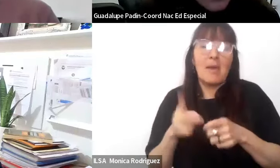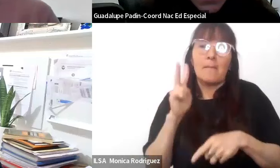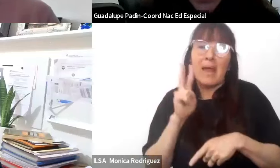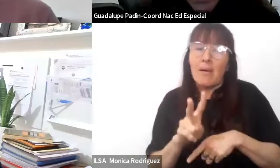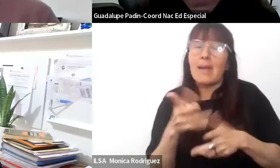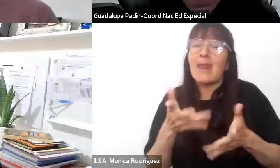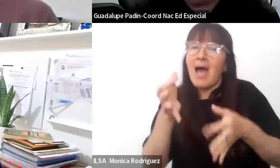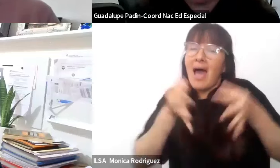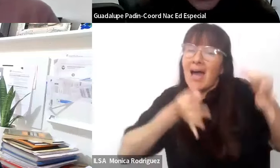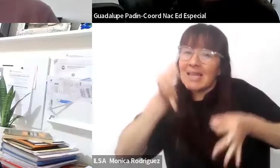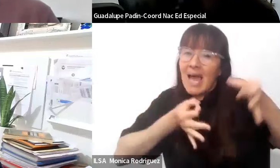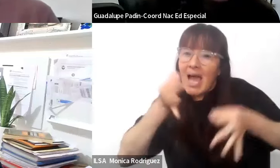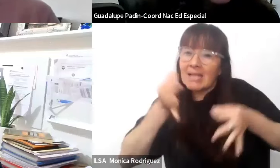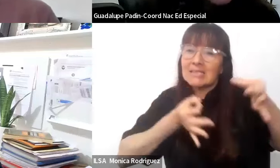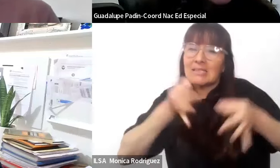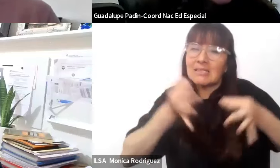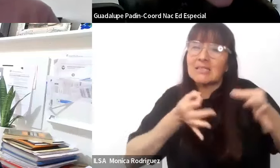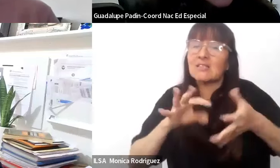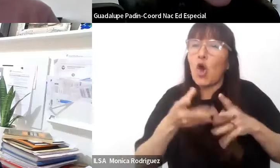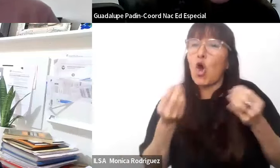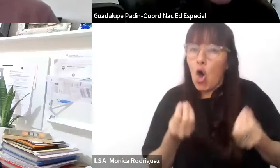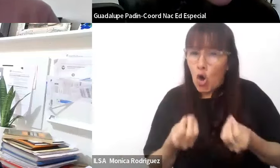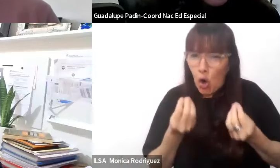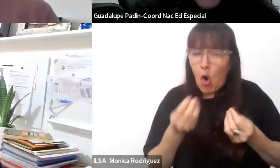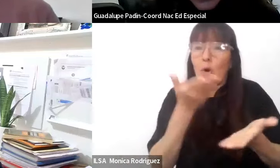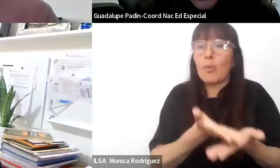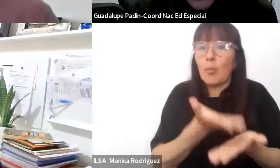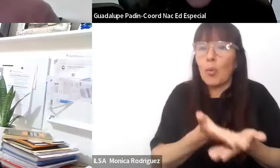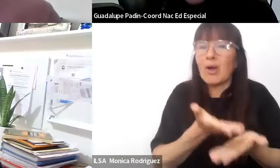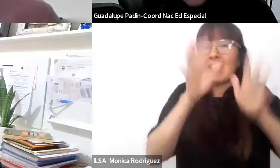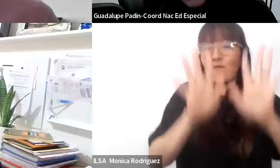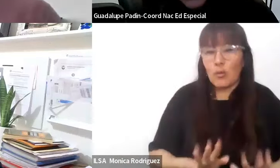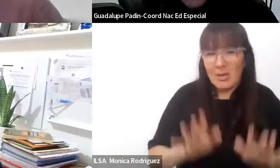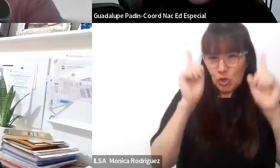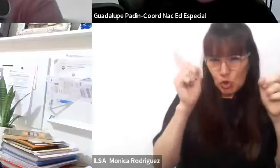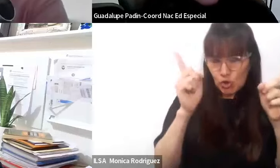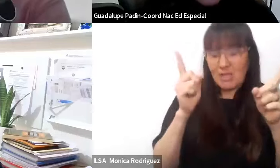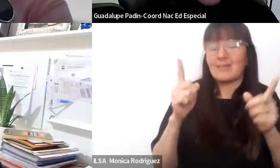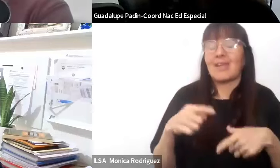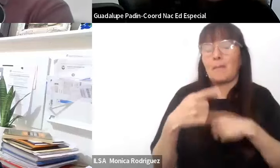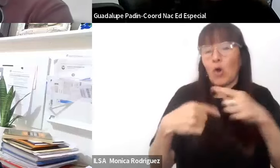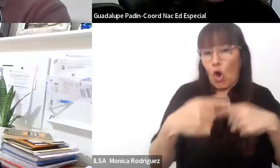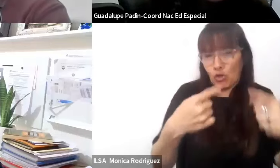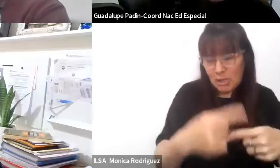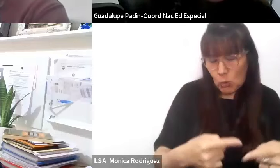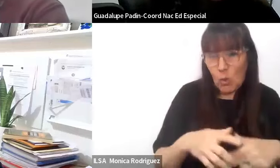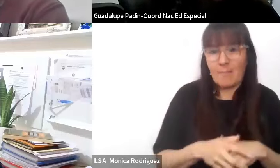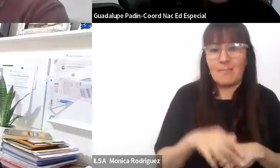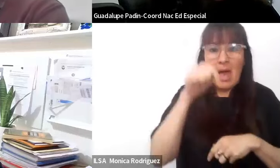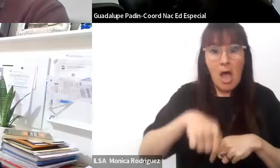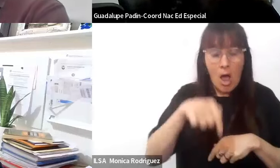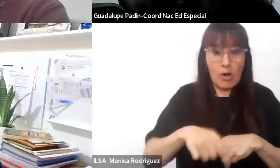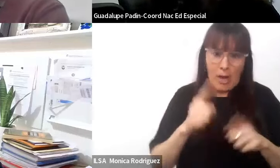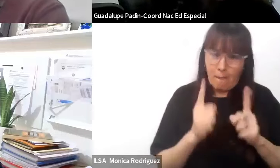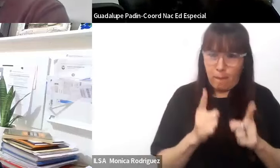este análisis, comprensión y revisión de las propuestas de formación docente, inicial y continua, que actualmente están vigentes